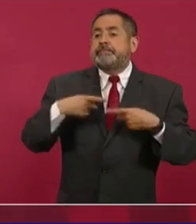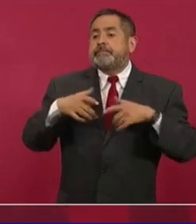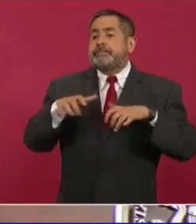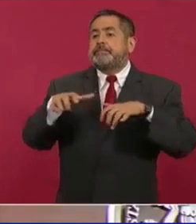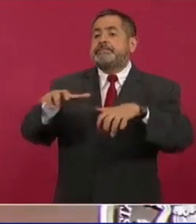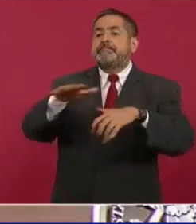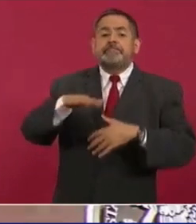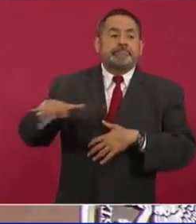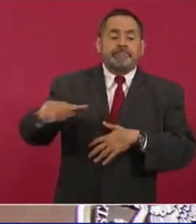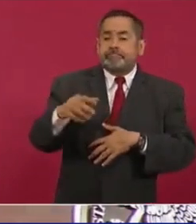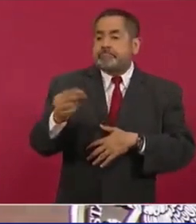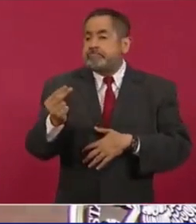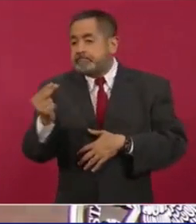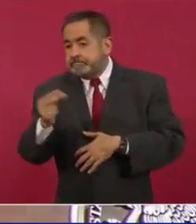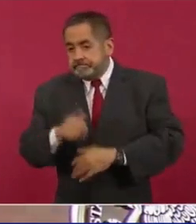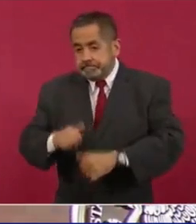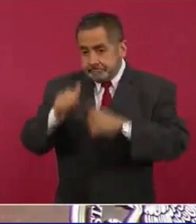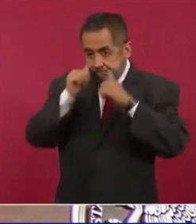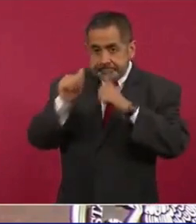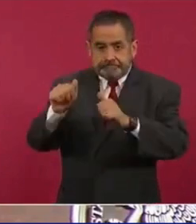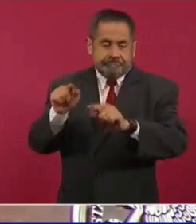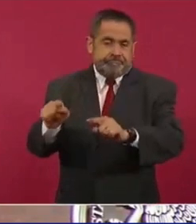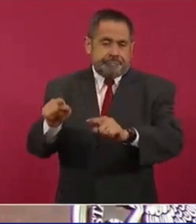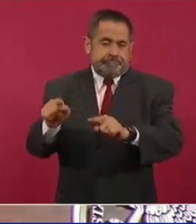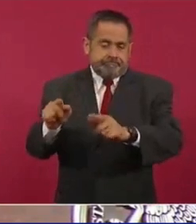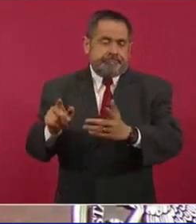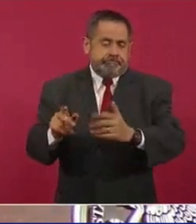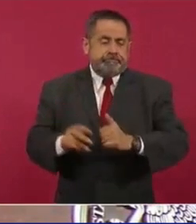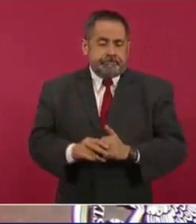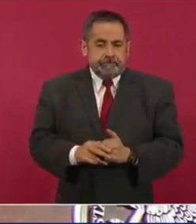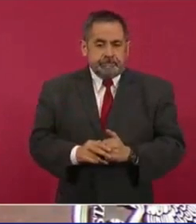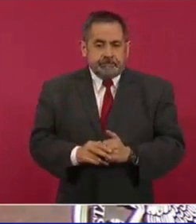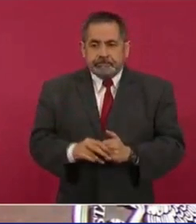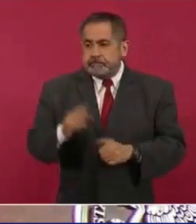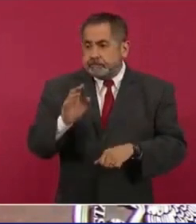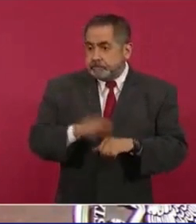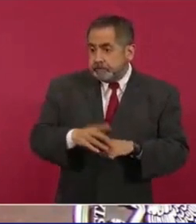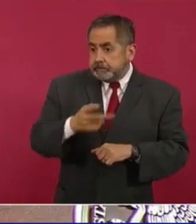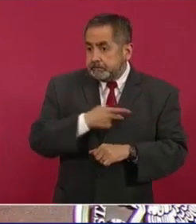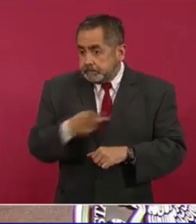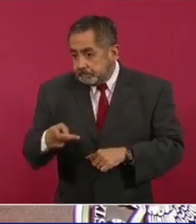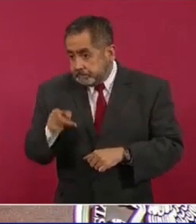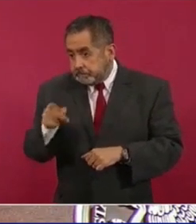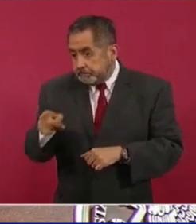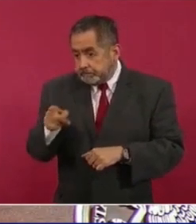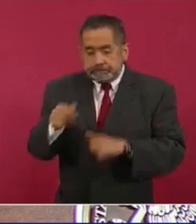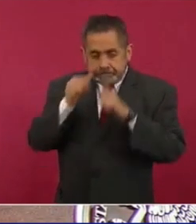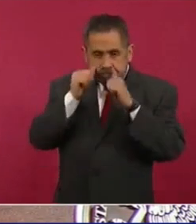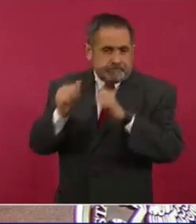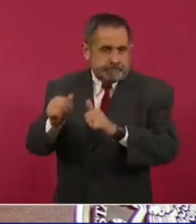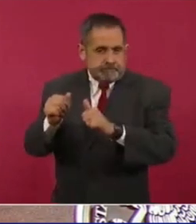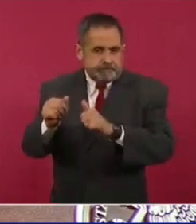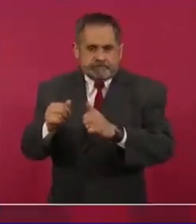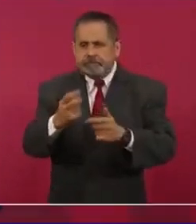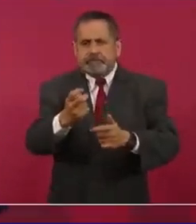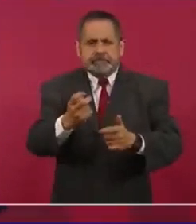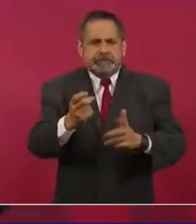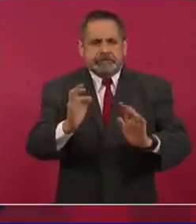y en especial a los pobres. Entonces, eso,